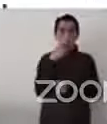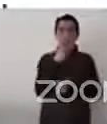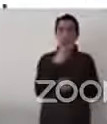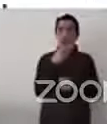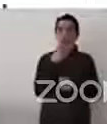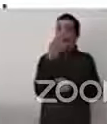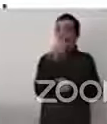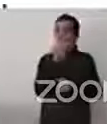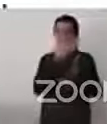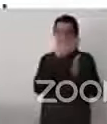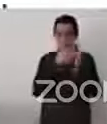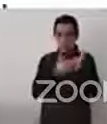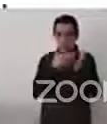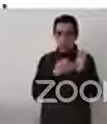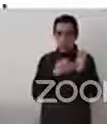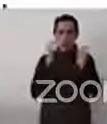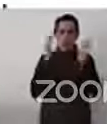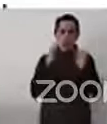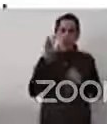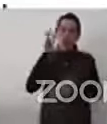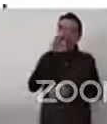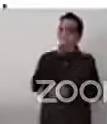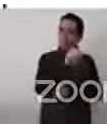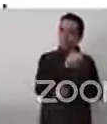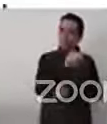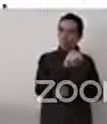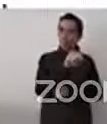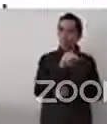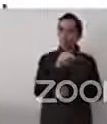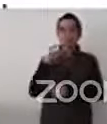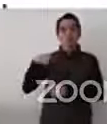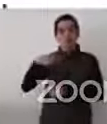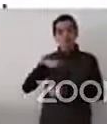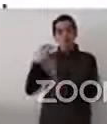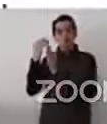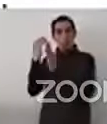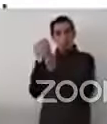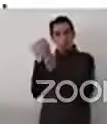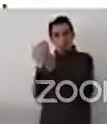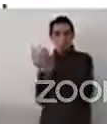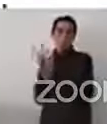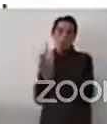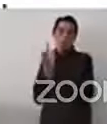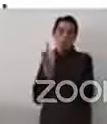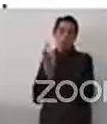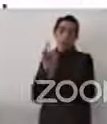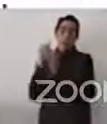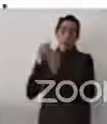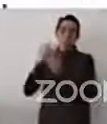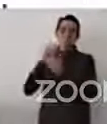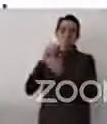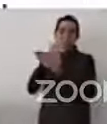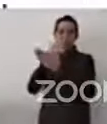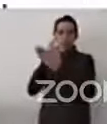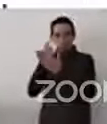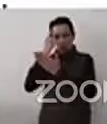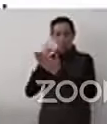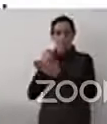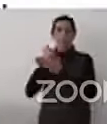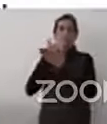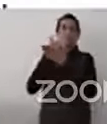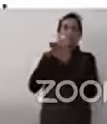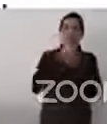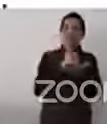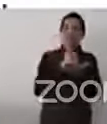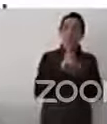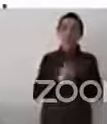a través de política pública. Y en los últimos años, que eso también lo vamos a hablar un poco más adelante, es